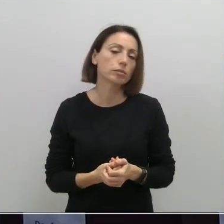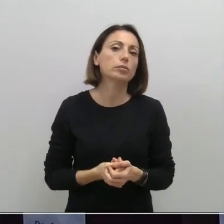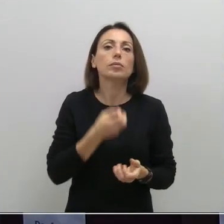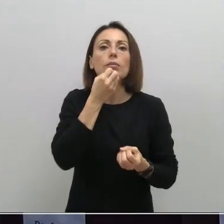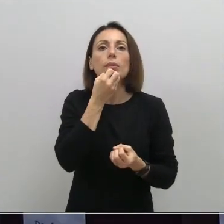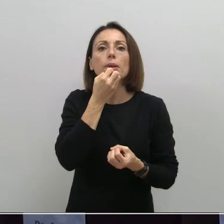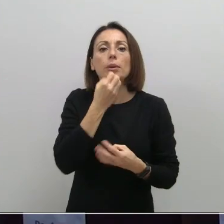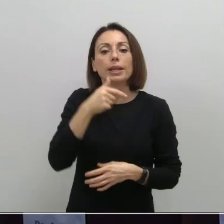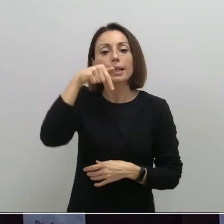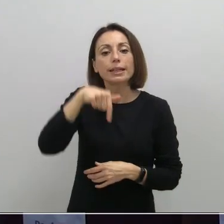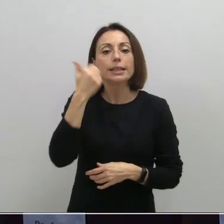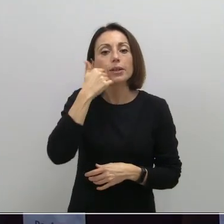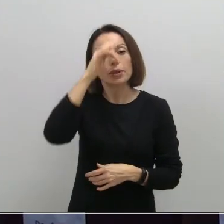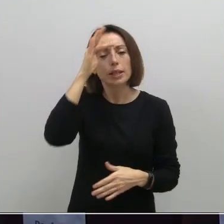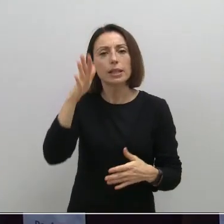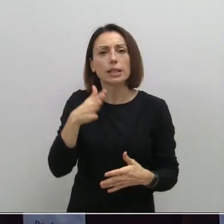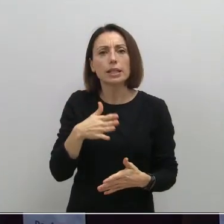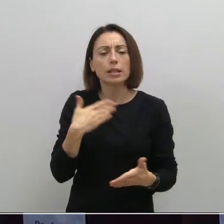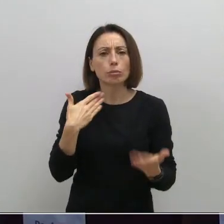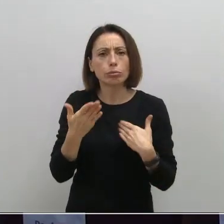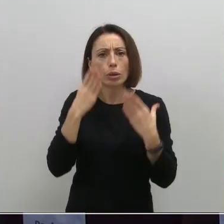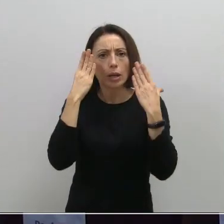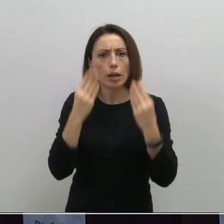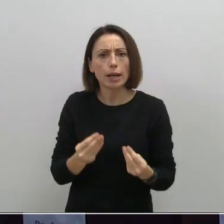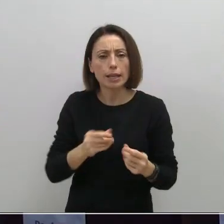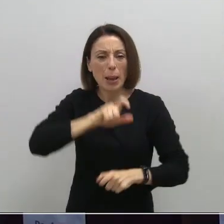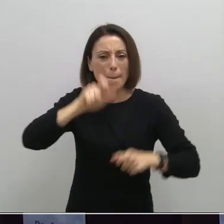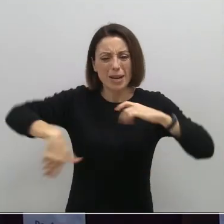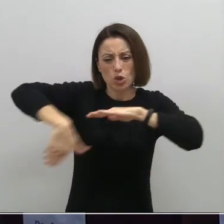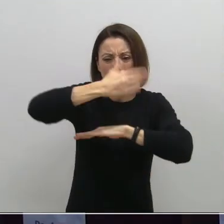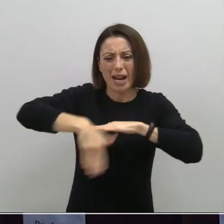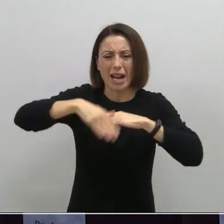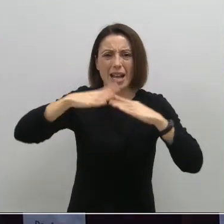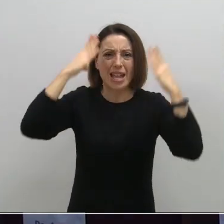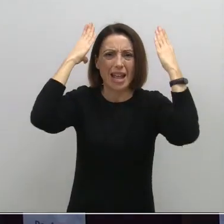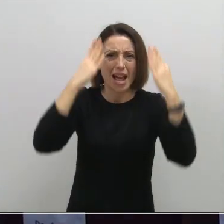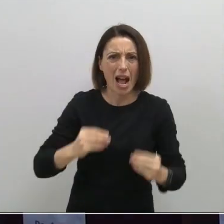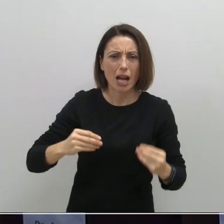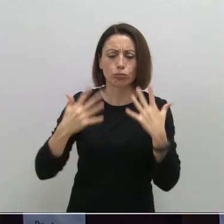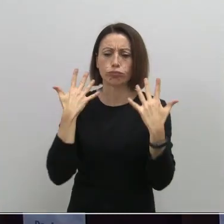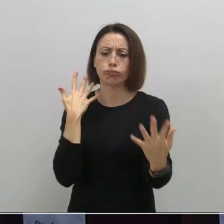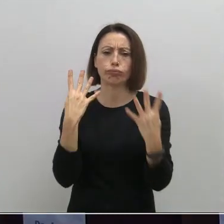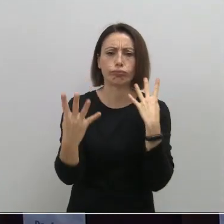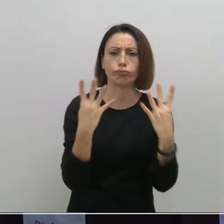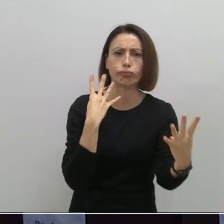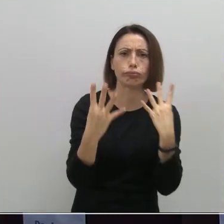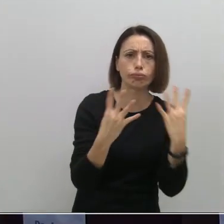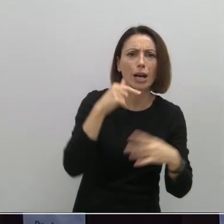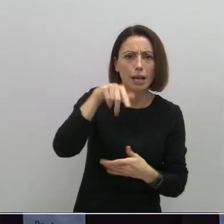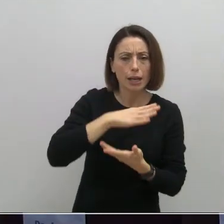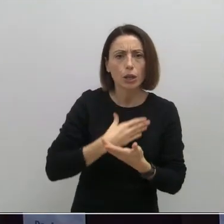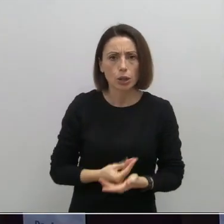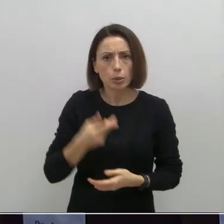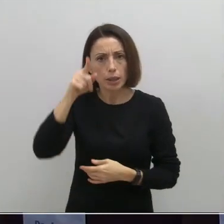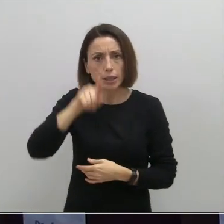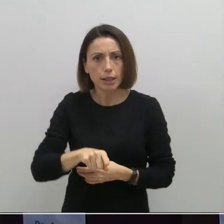Bueno, este fin de semana también se ha hablado mucho del tema de la gente en la calle. Ha salido mucha gente a la calle aquí también en la región de